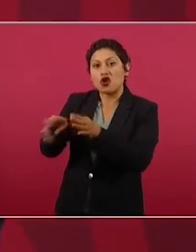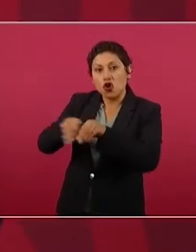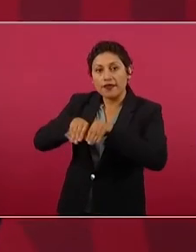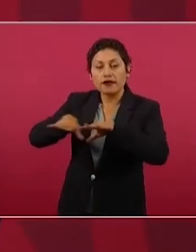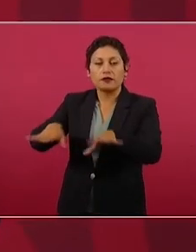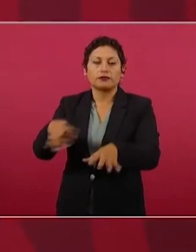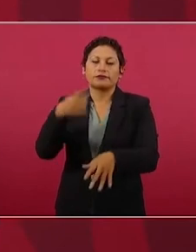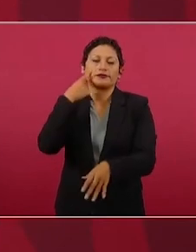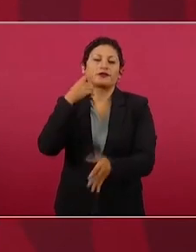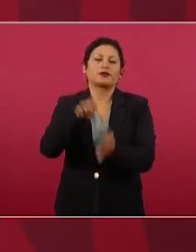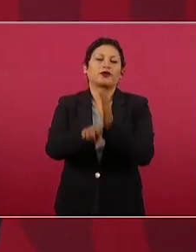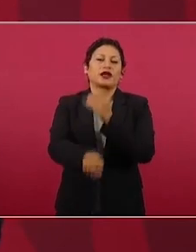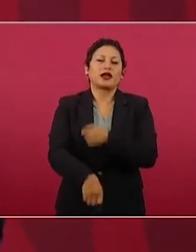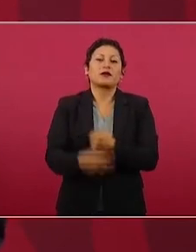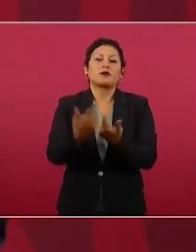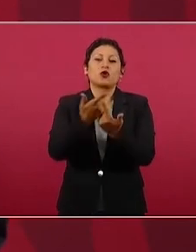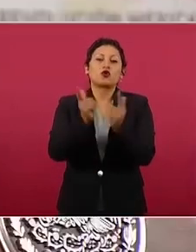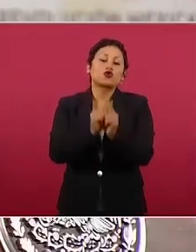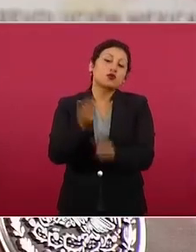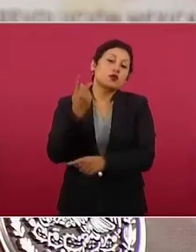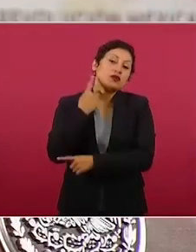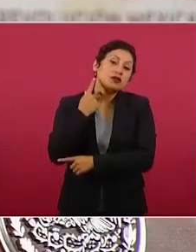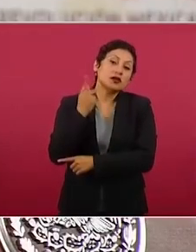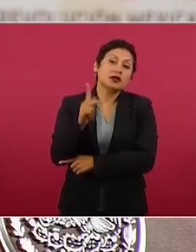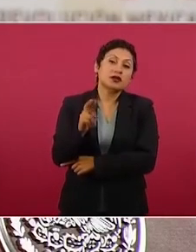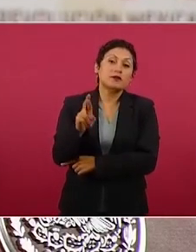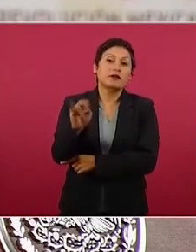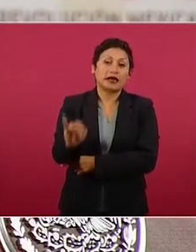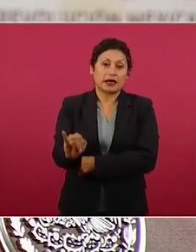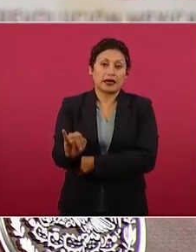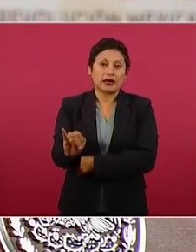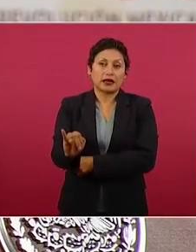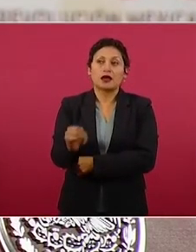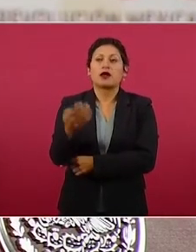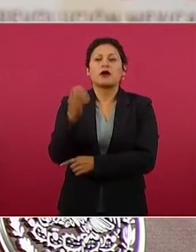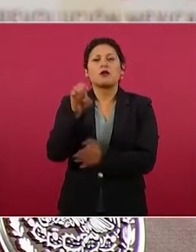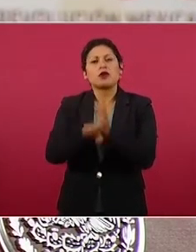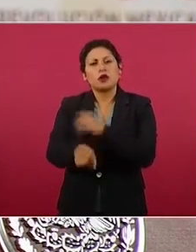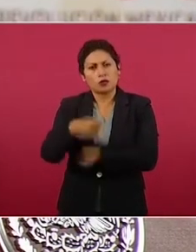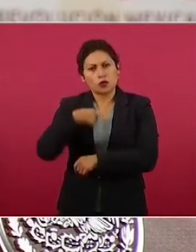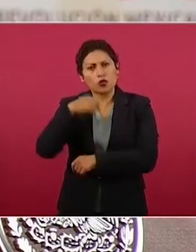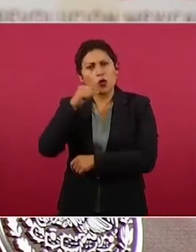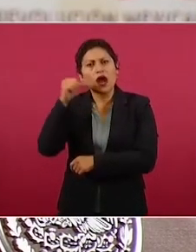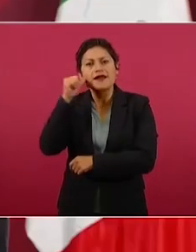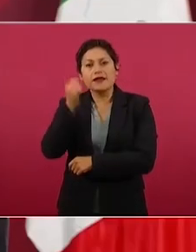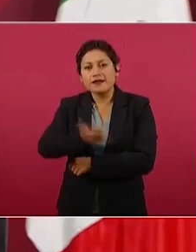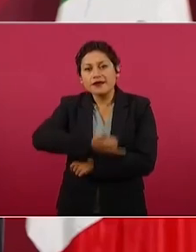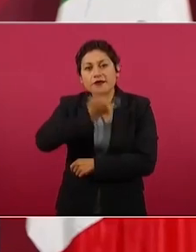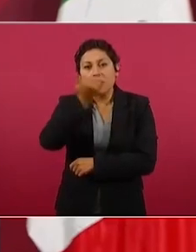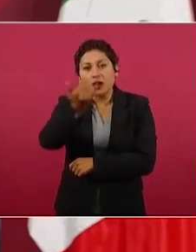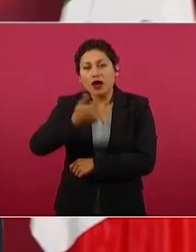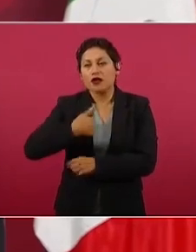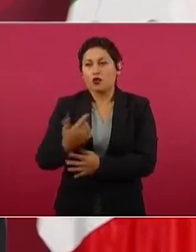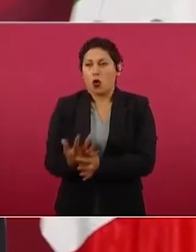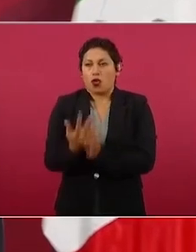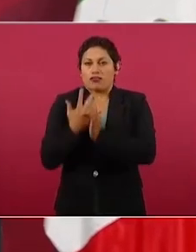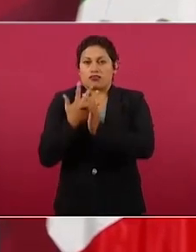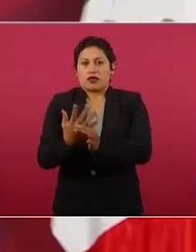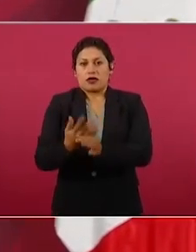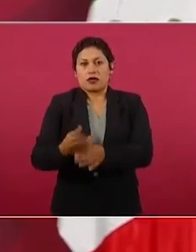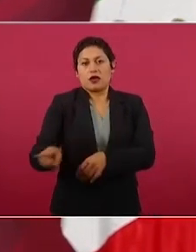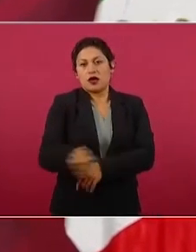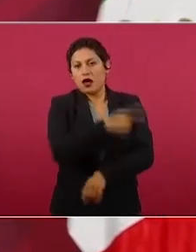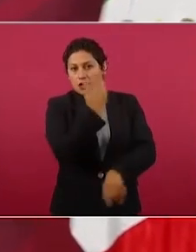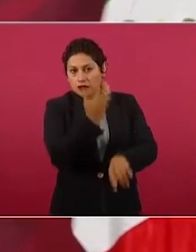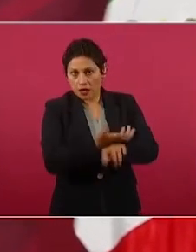del PRI yo ayer me equivoqué dije que había estado en Estados Unidos y había estado en Europa pero ayer mismo